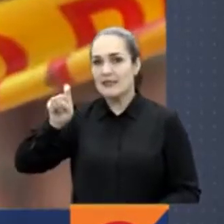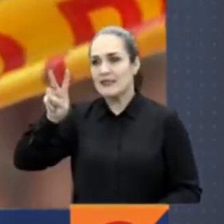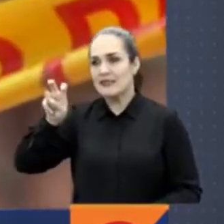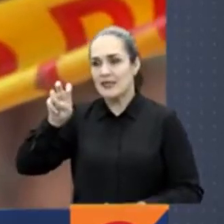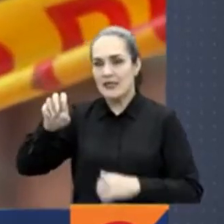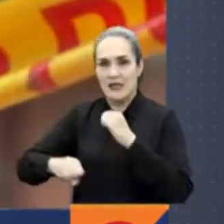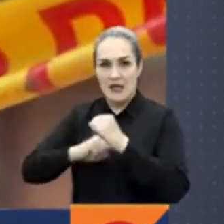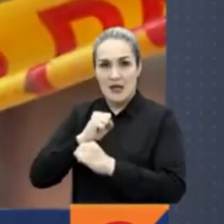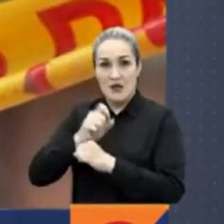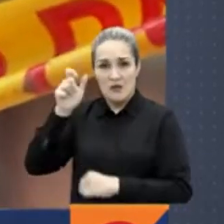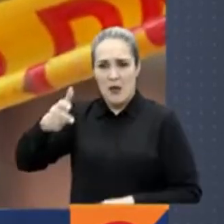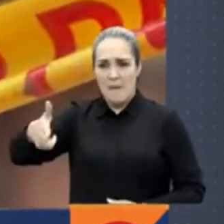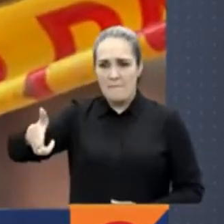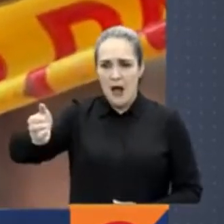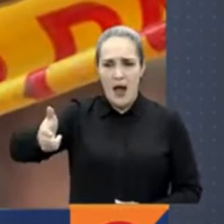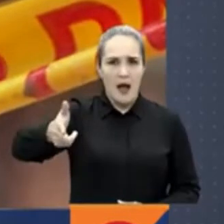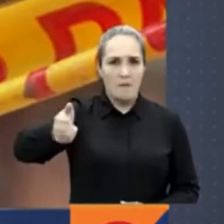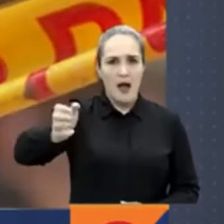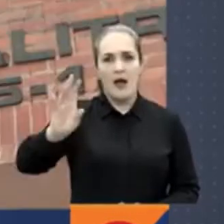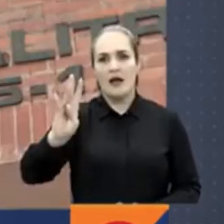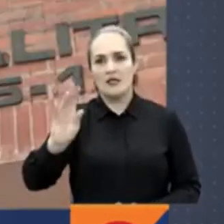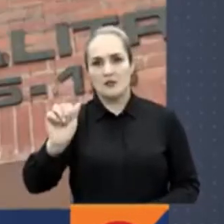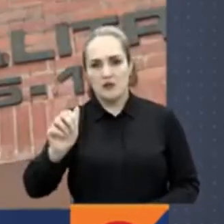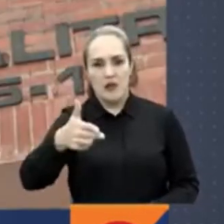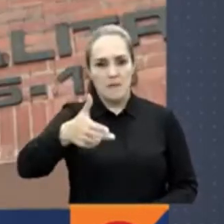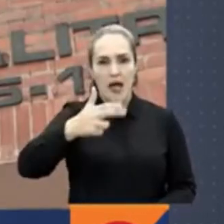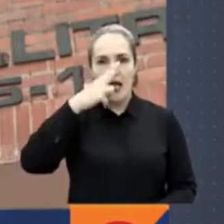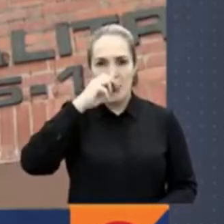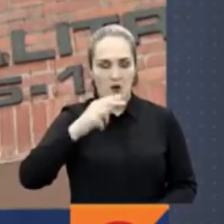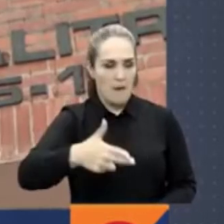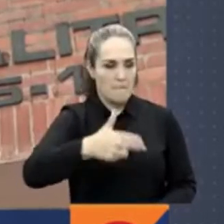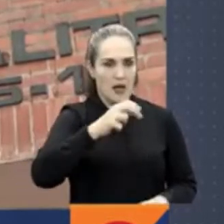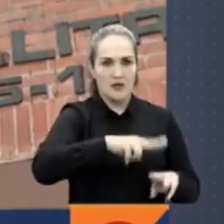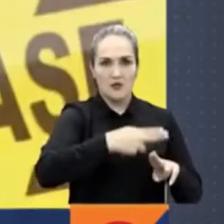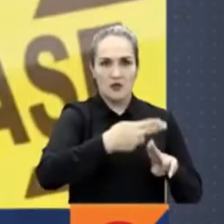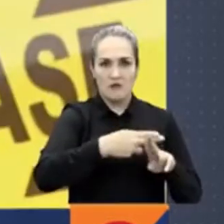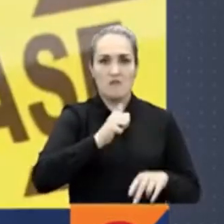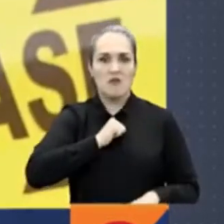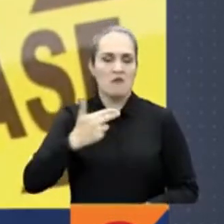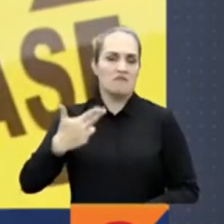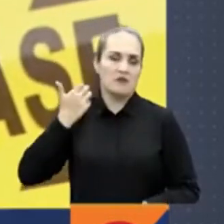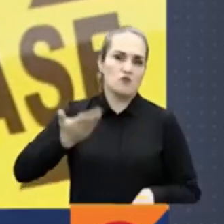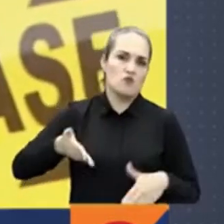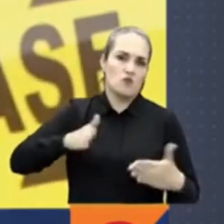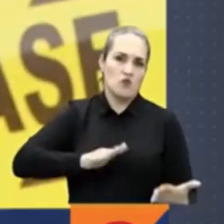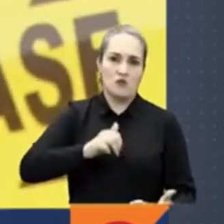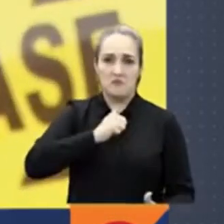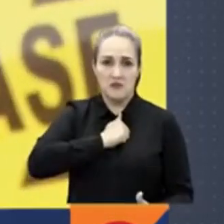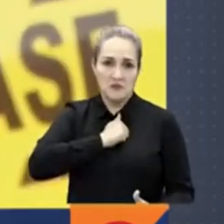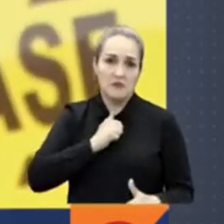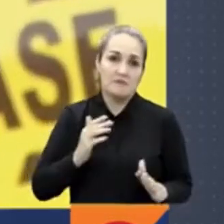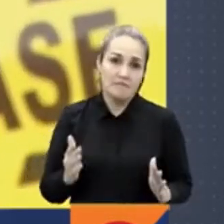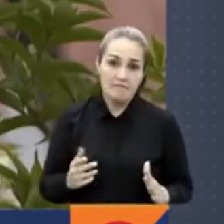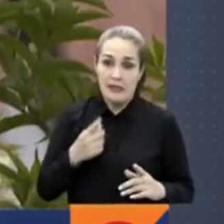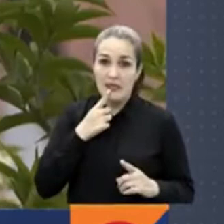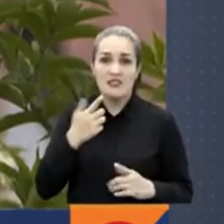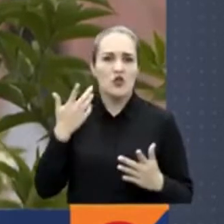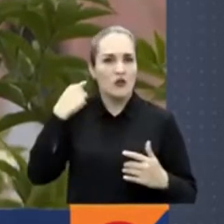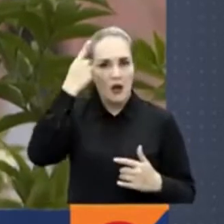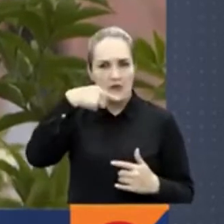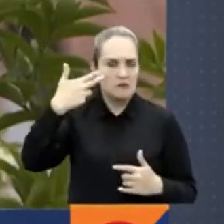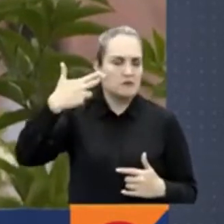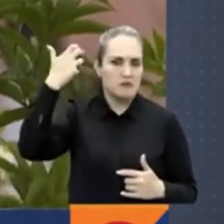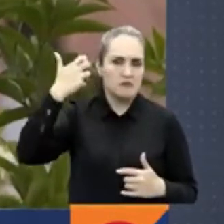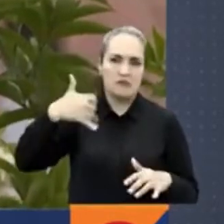disparó en varias oportunidades a la esposa, a su hijo, a su sobrino, y posteriormente se disparó, dicen las autoridades, en la cabeza. Están